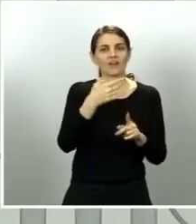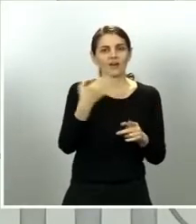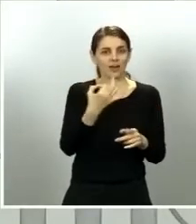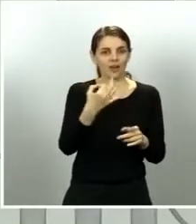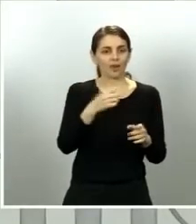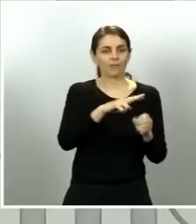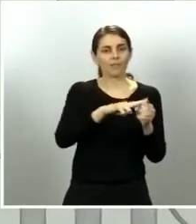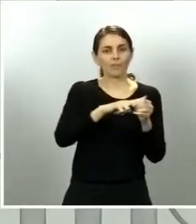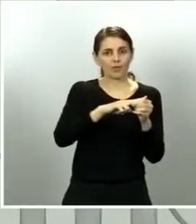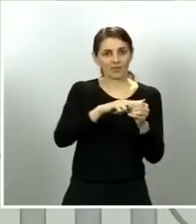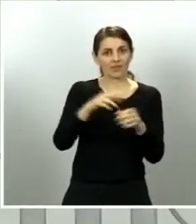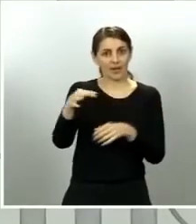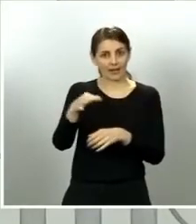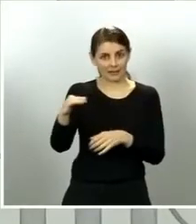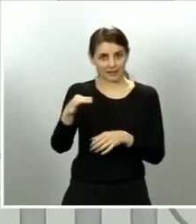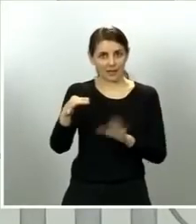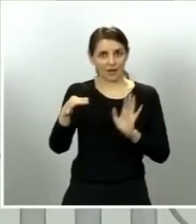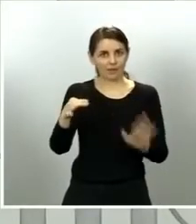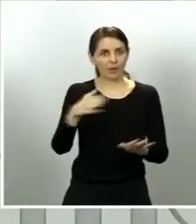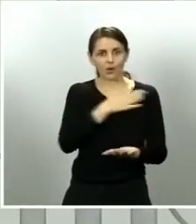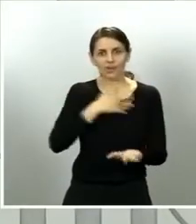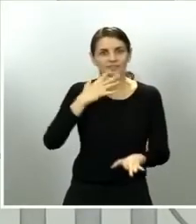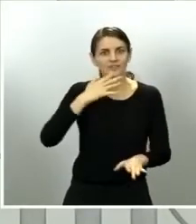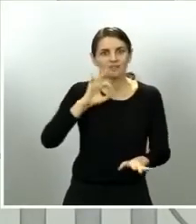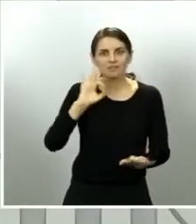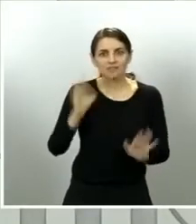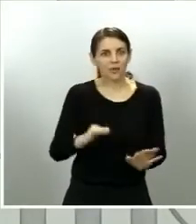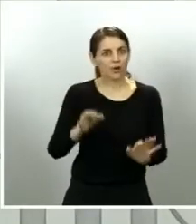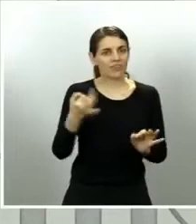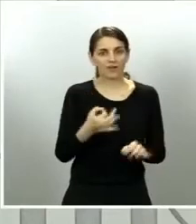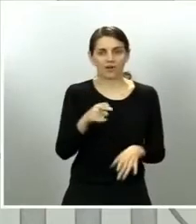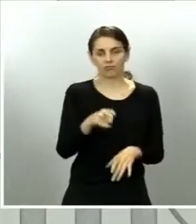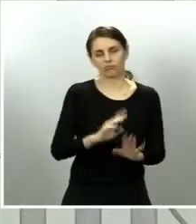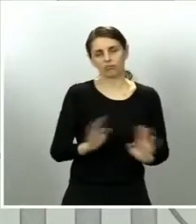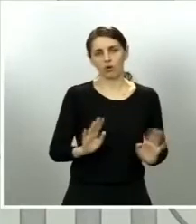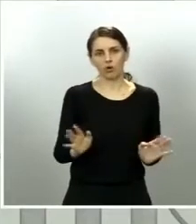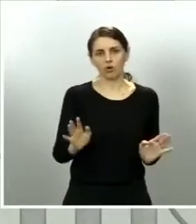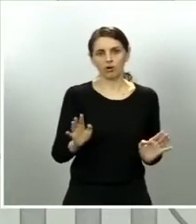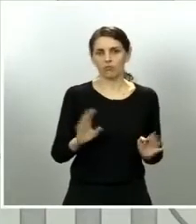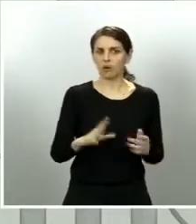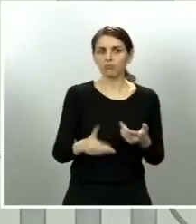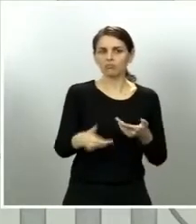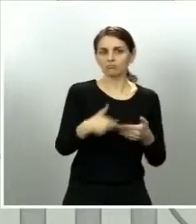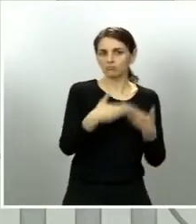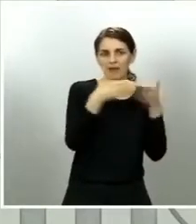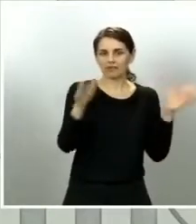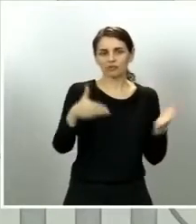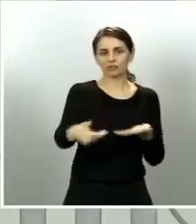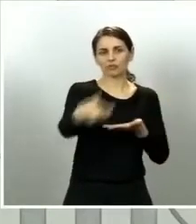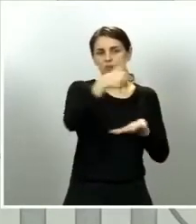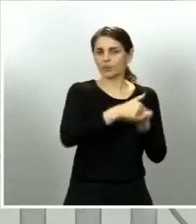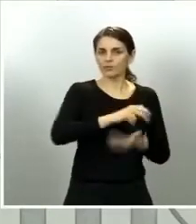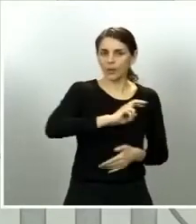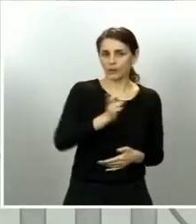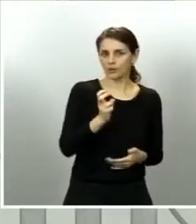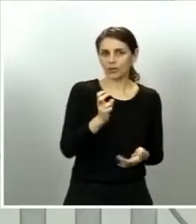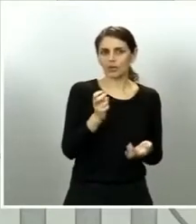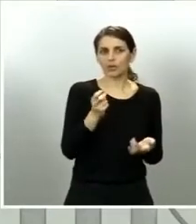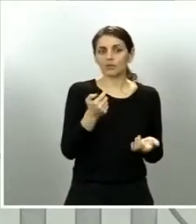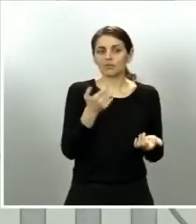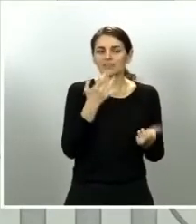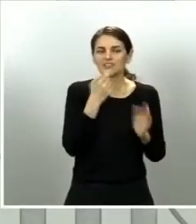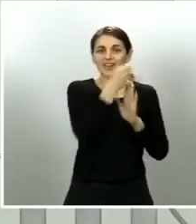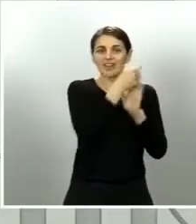abiertos a otro tipo de planteamientos si cumplen con los criterios que son necesarios para efectuar con todas las garantías toda la